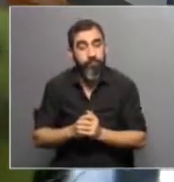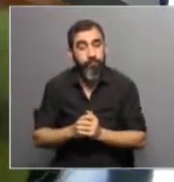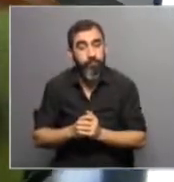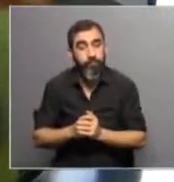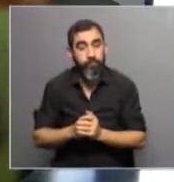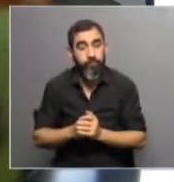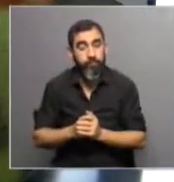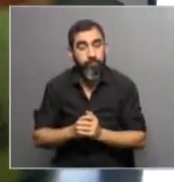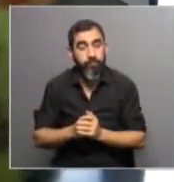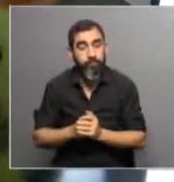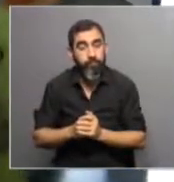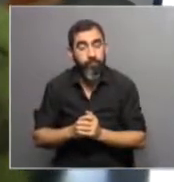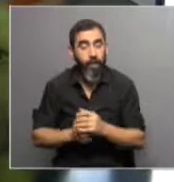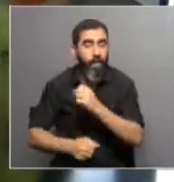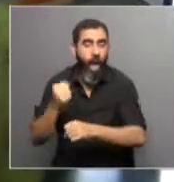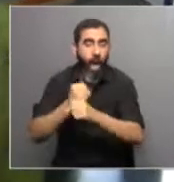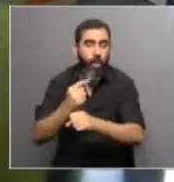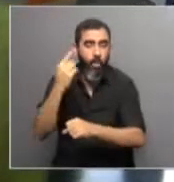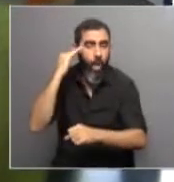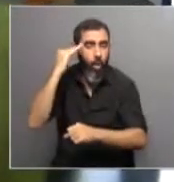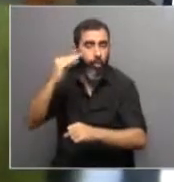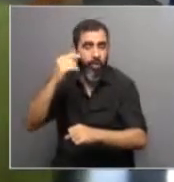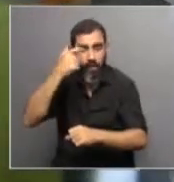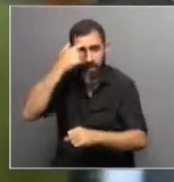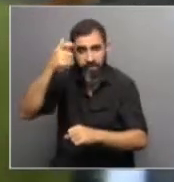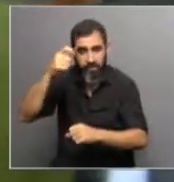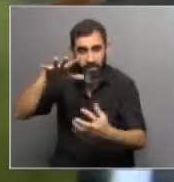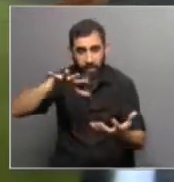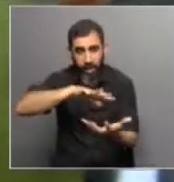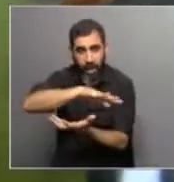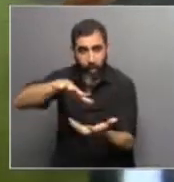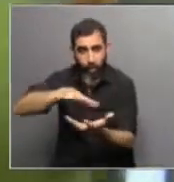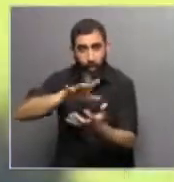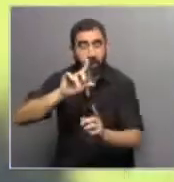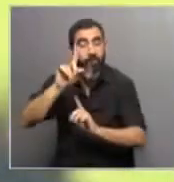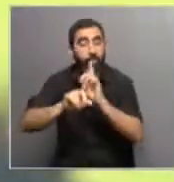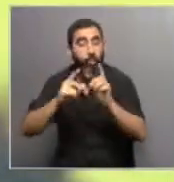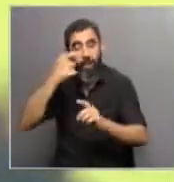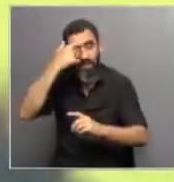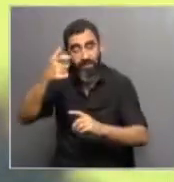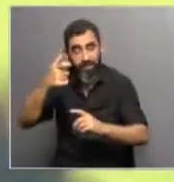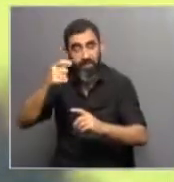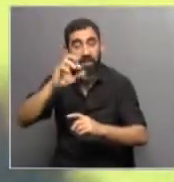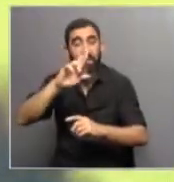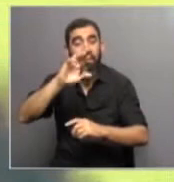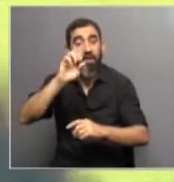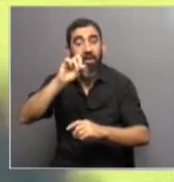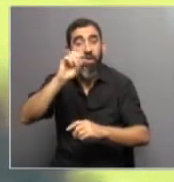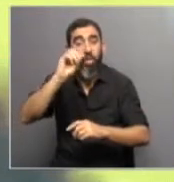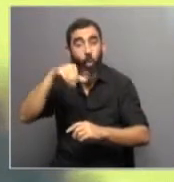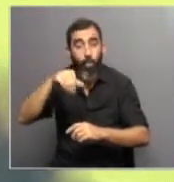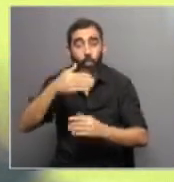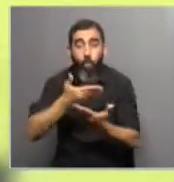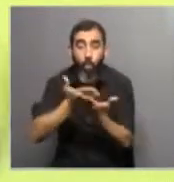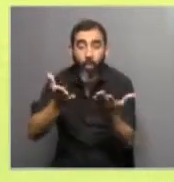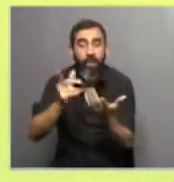Renome, que hace unos años, es docente de Ciencias de la Atmósfera en Facultad de Ciencias, mostró que los cambios en la temperatura